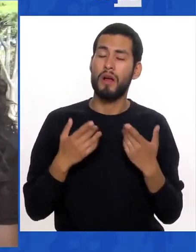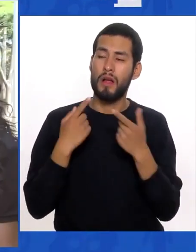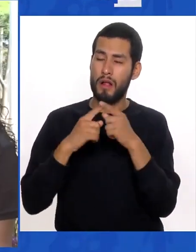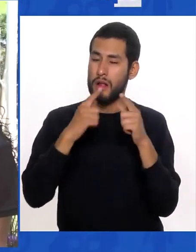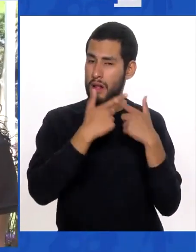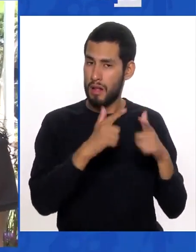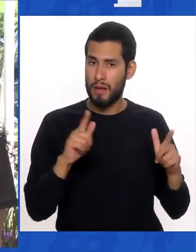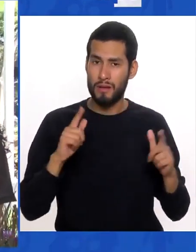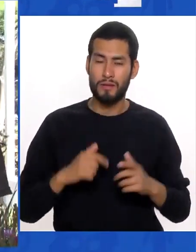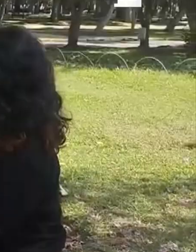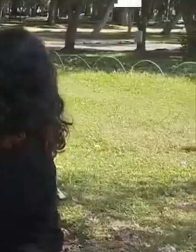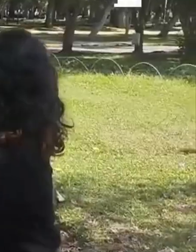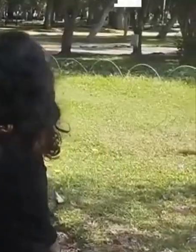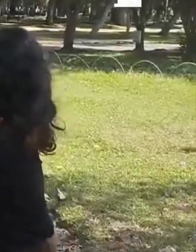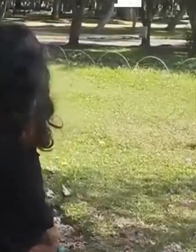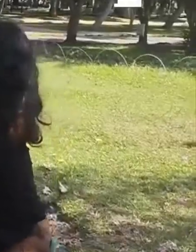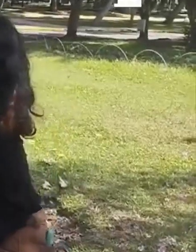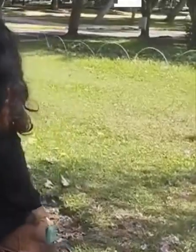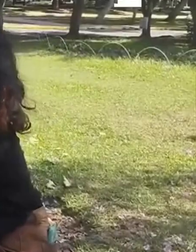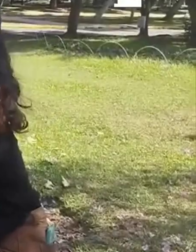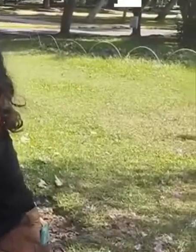ellas Puedan tener Libertad